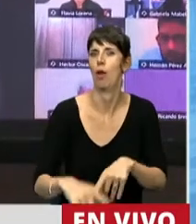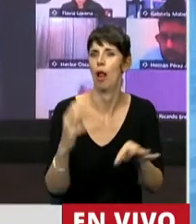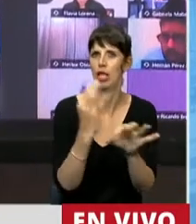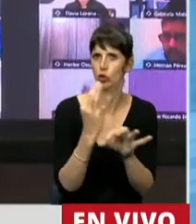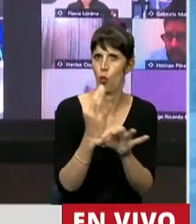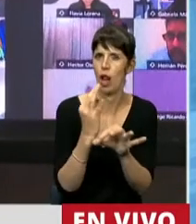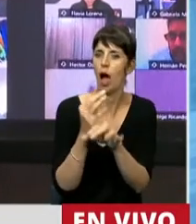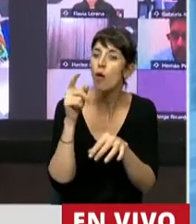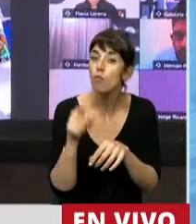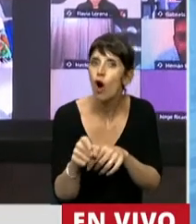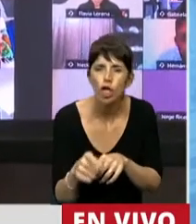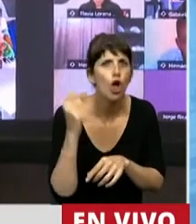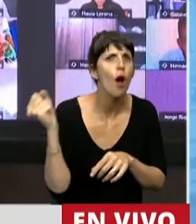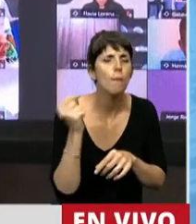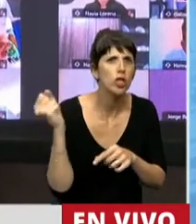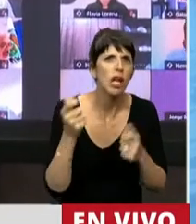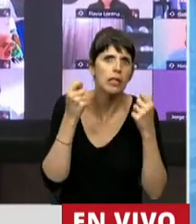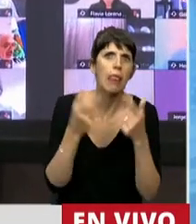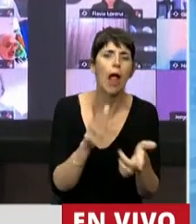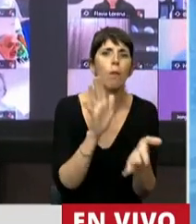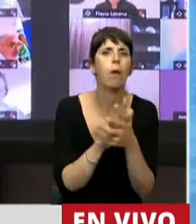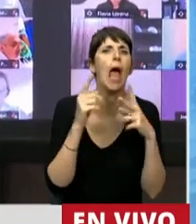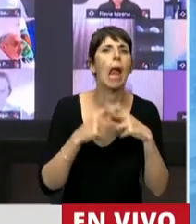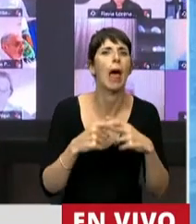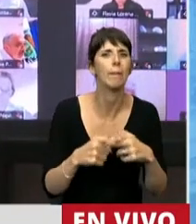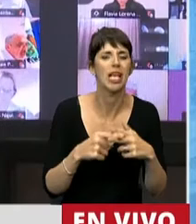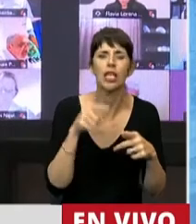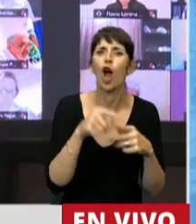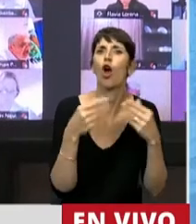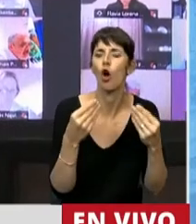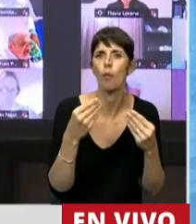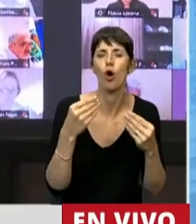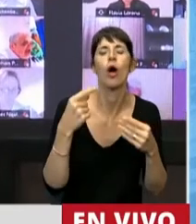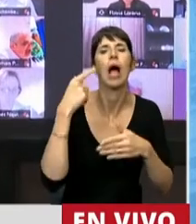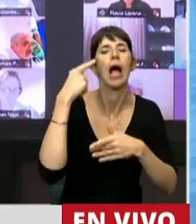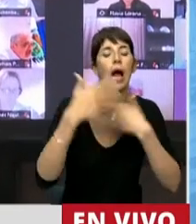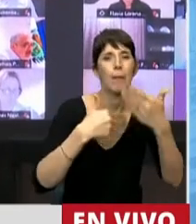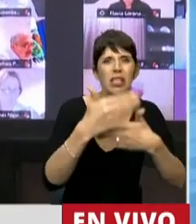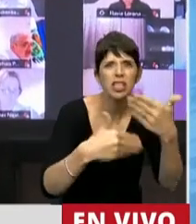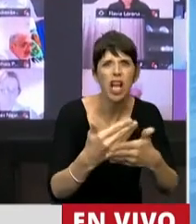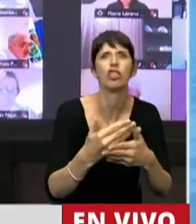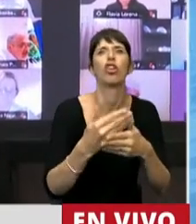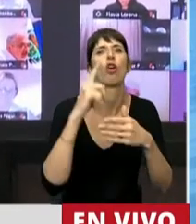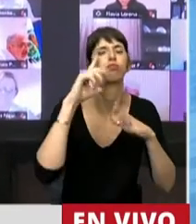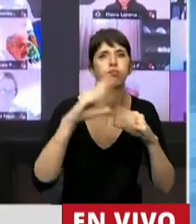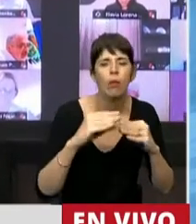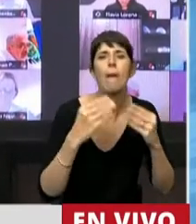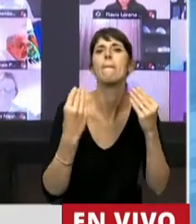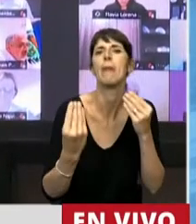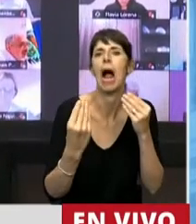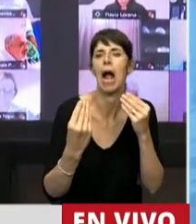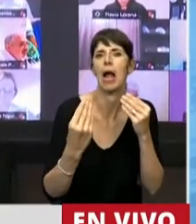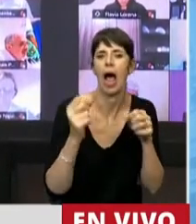de brindarles herramientas que están dadas a través, entre otras cosas, de la capacitación para la prevención, para la asistencia y para la contención